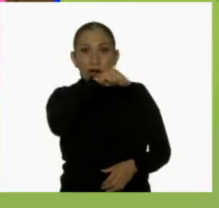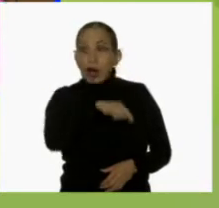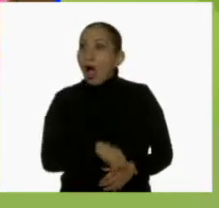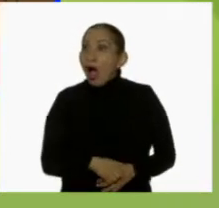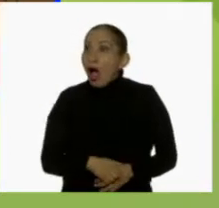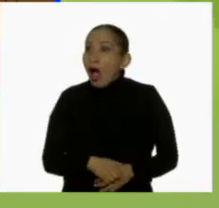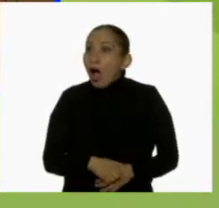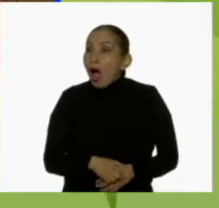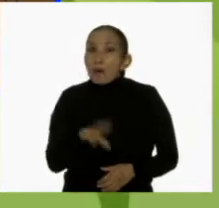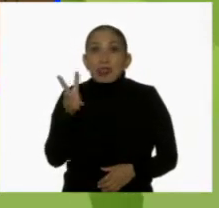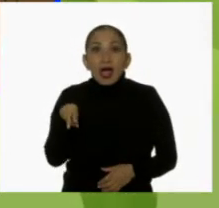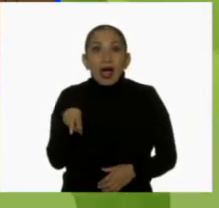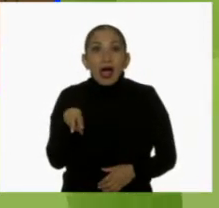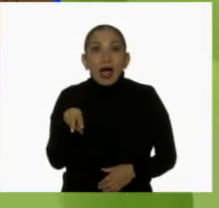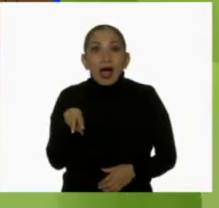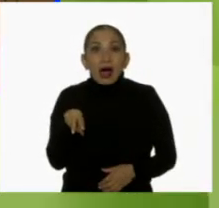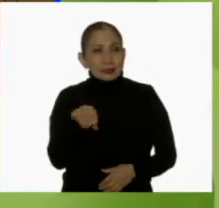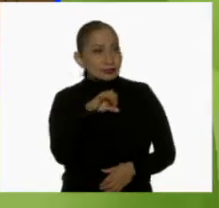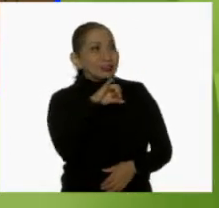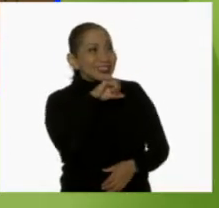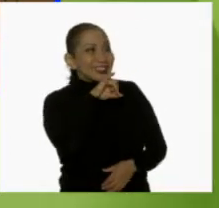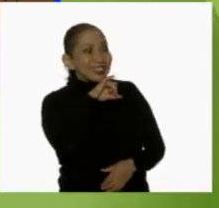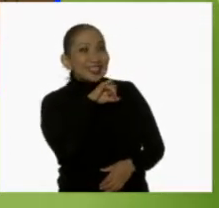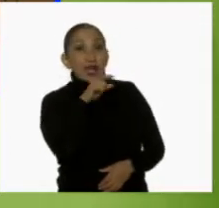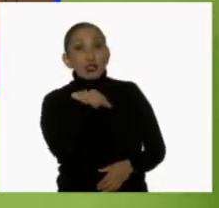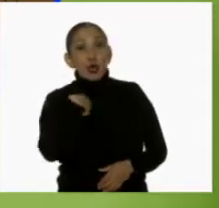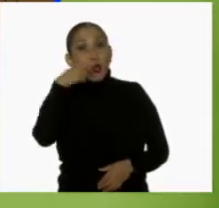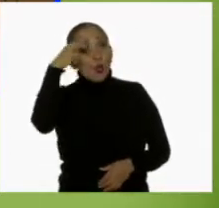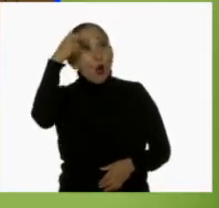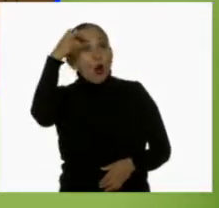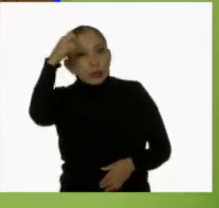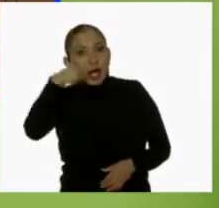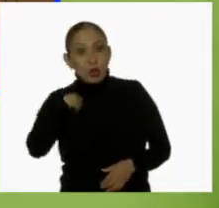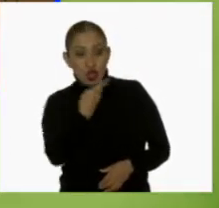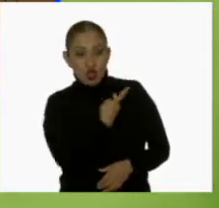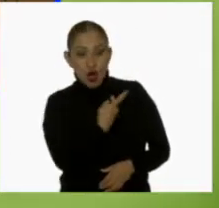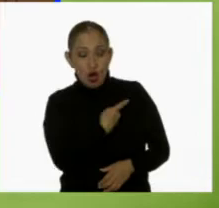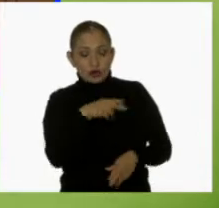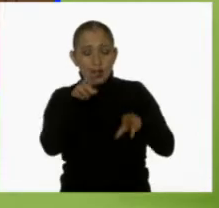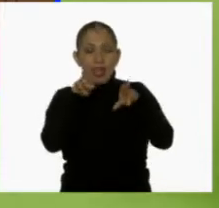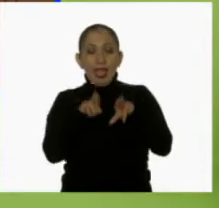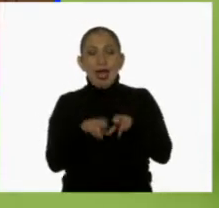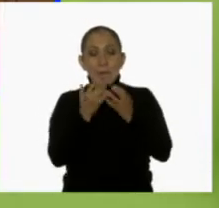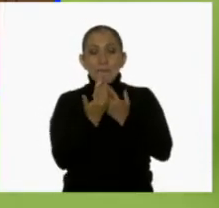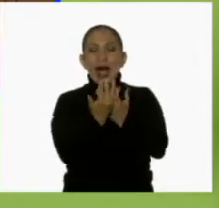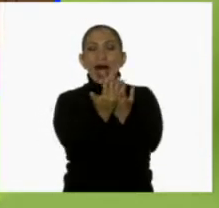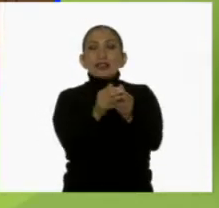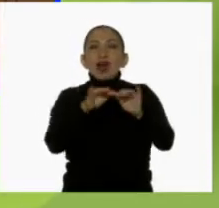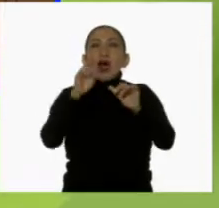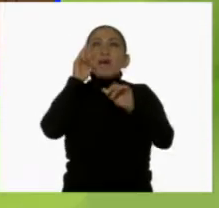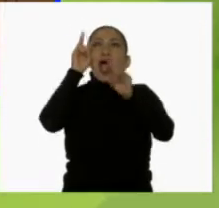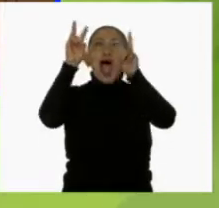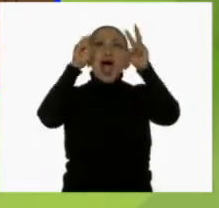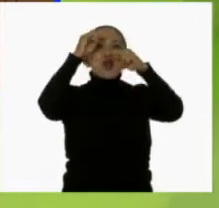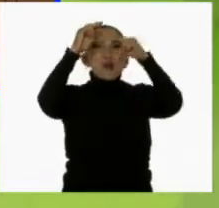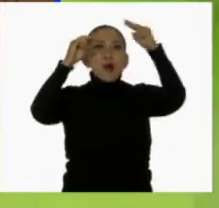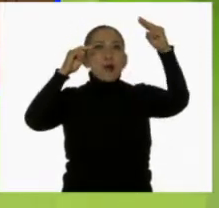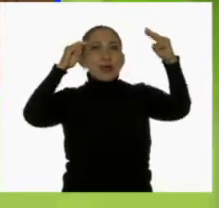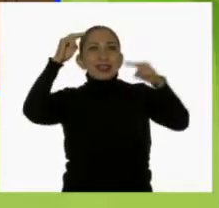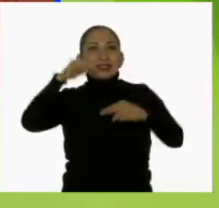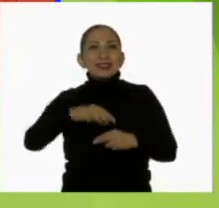¿En serio? Sí. Soñé que estábamos acostados en el pasto viendo nubes en el cielo.